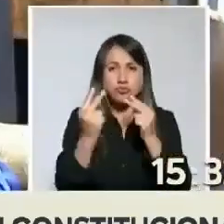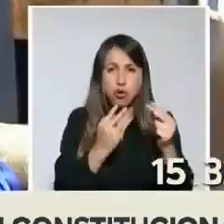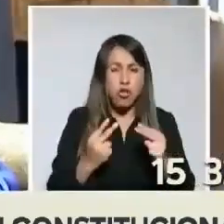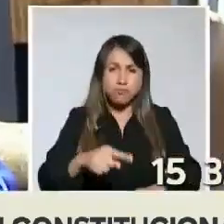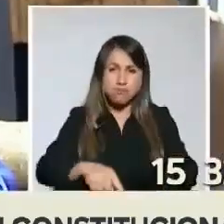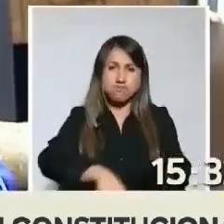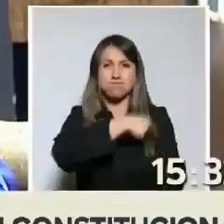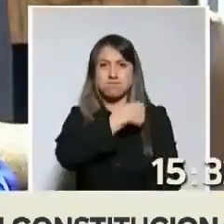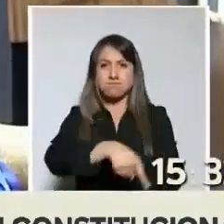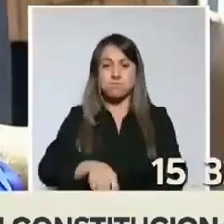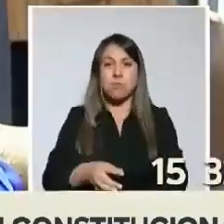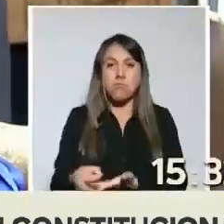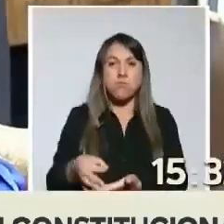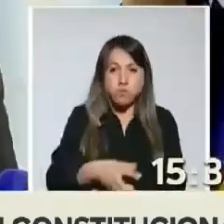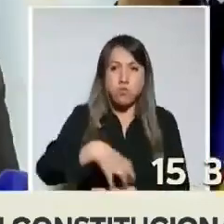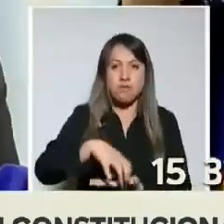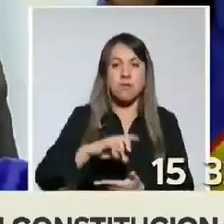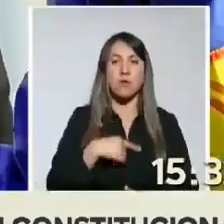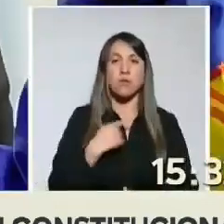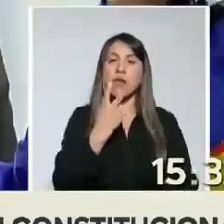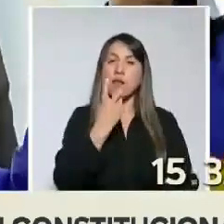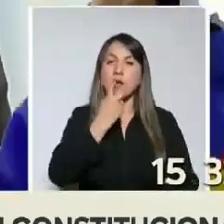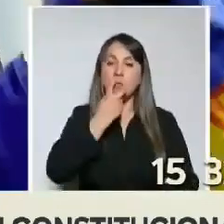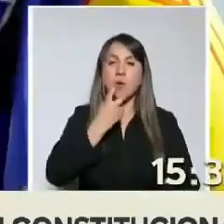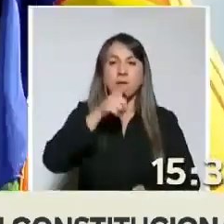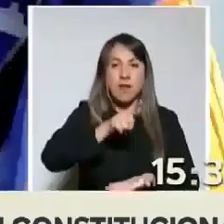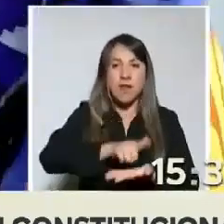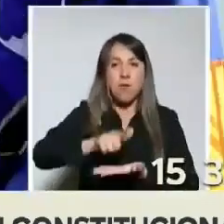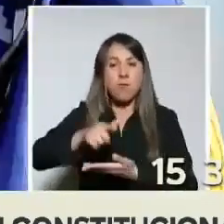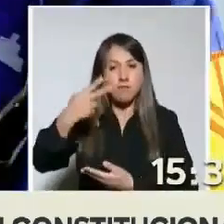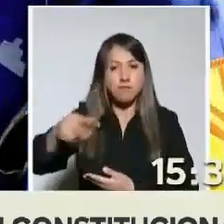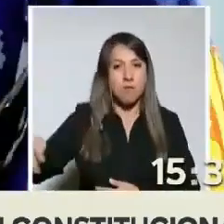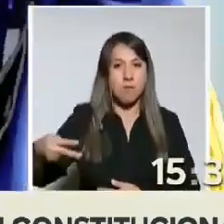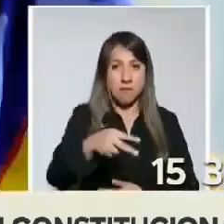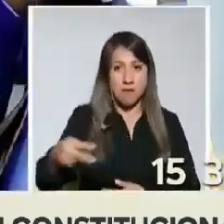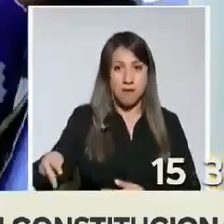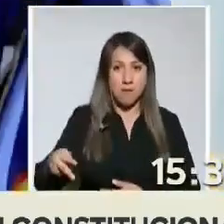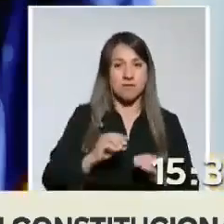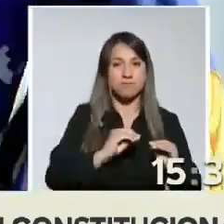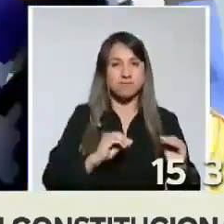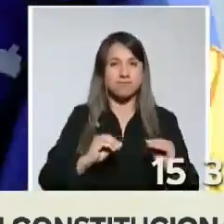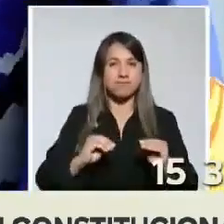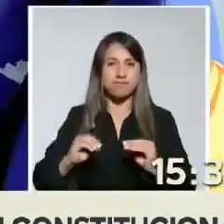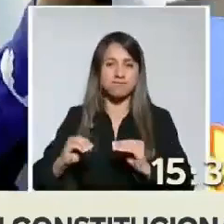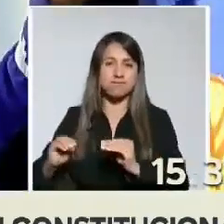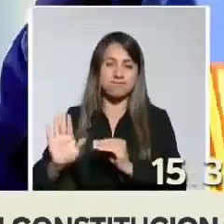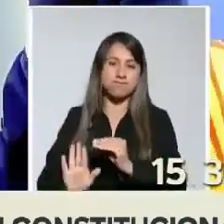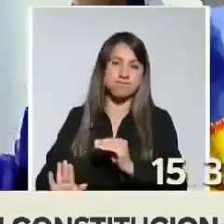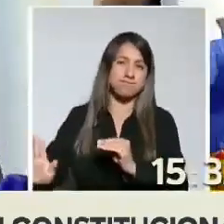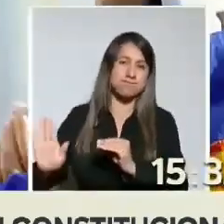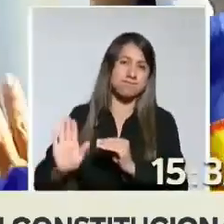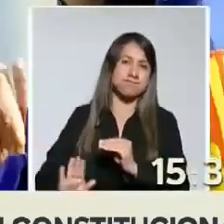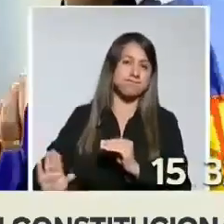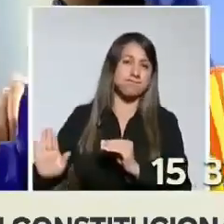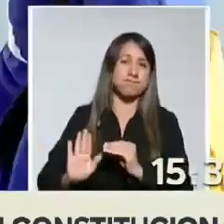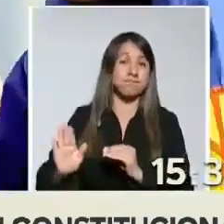nuestro pueblo y en nuestras lenguas originarias que han estado postergadas durante todo lo que ha sido el